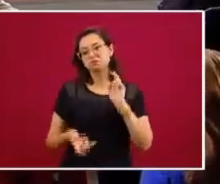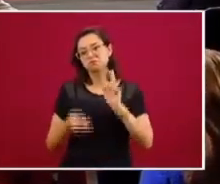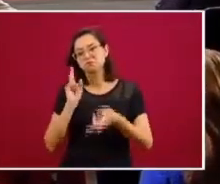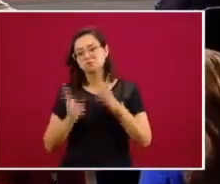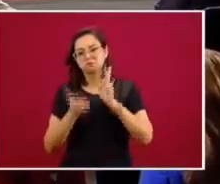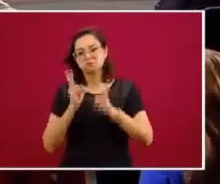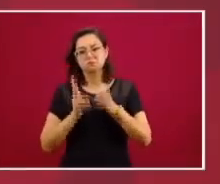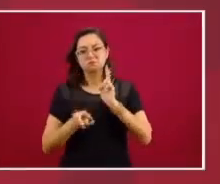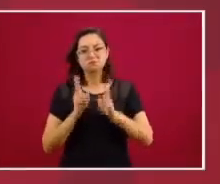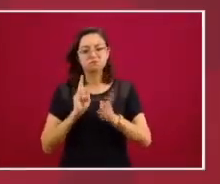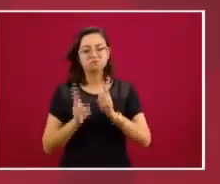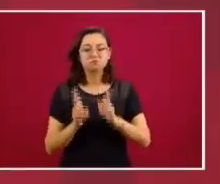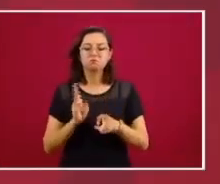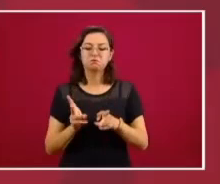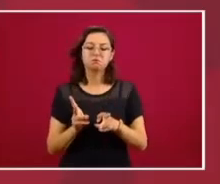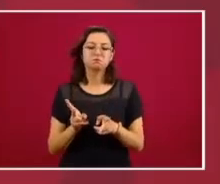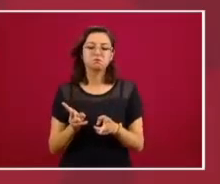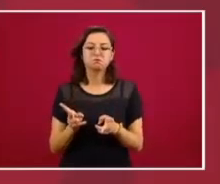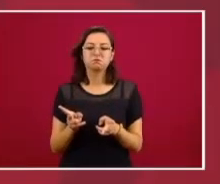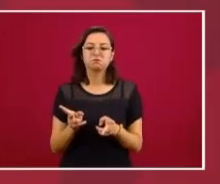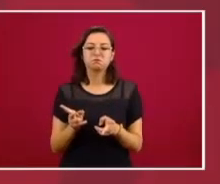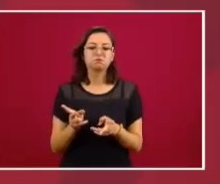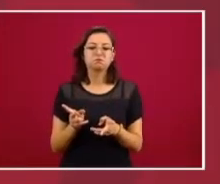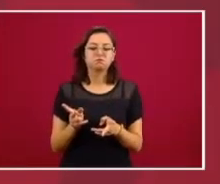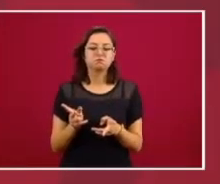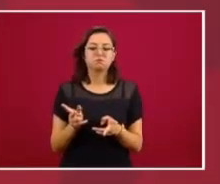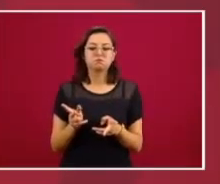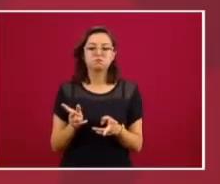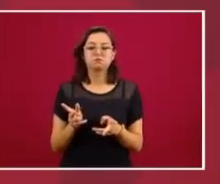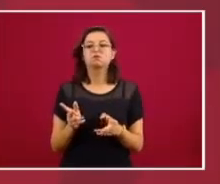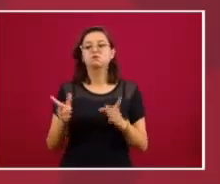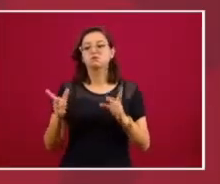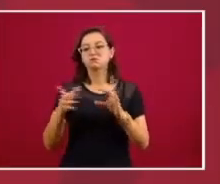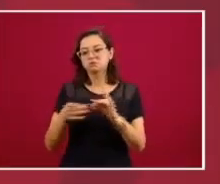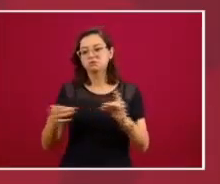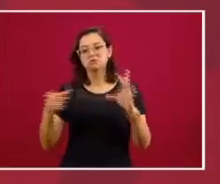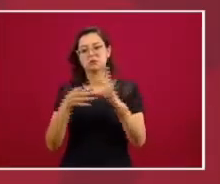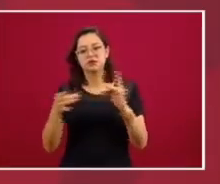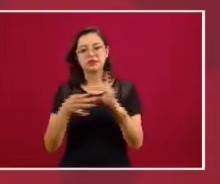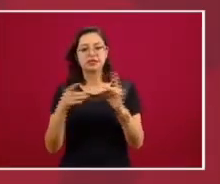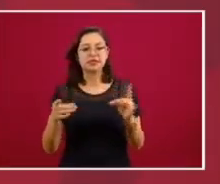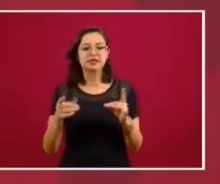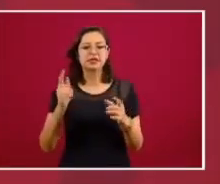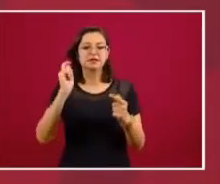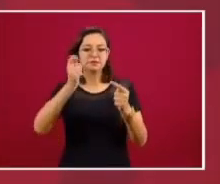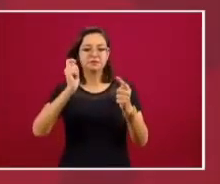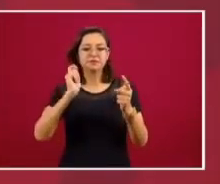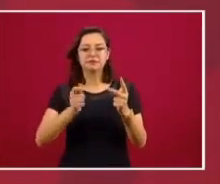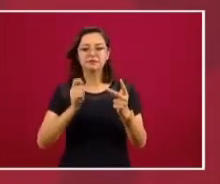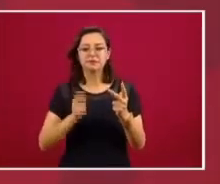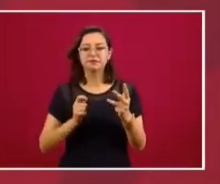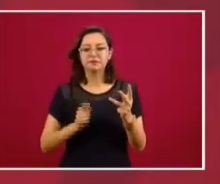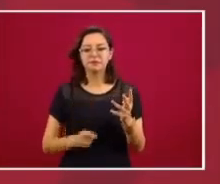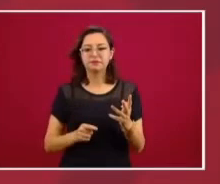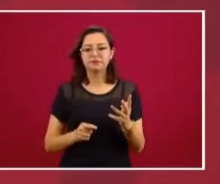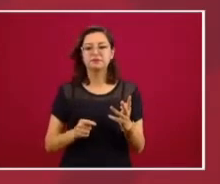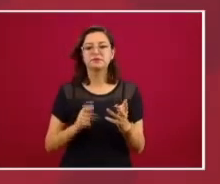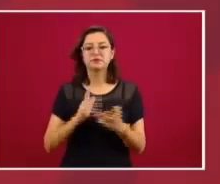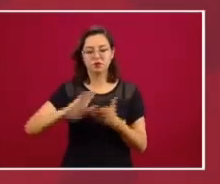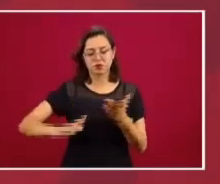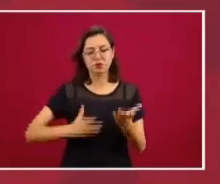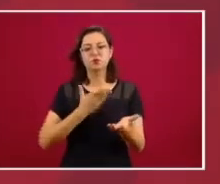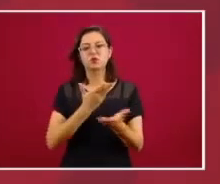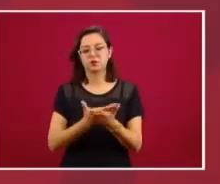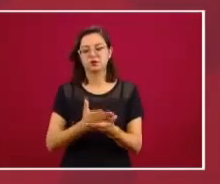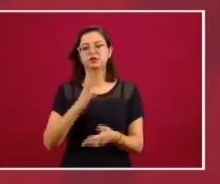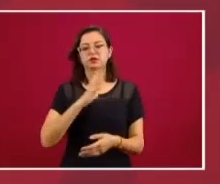nos va a hacer una exposición, nos va a explicar en qué consiste esta propuesta